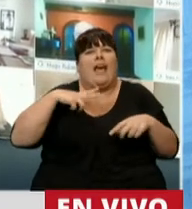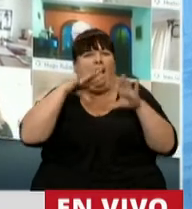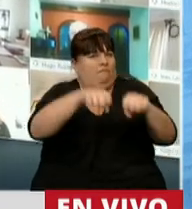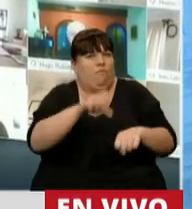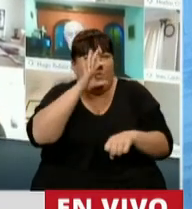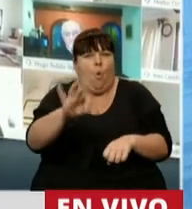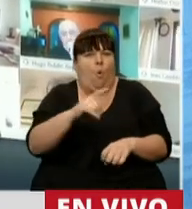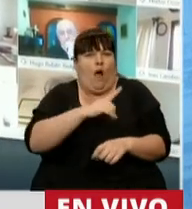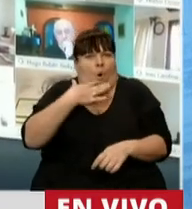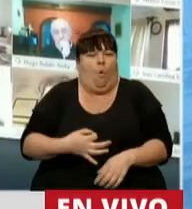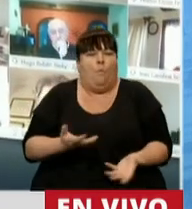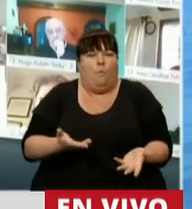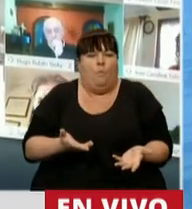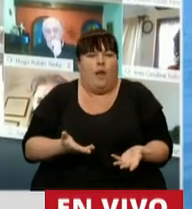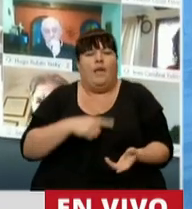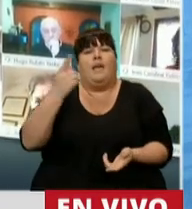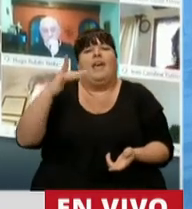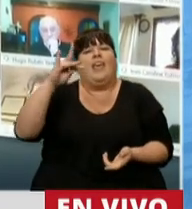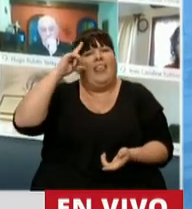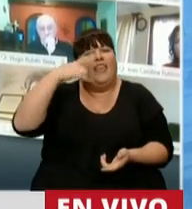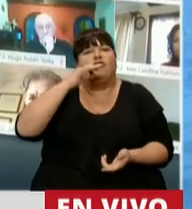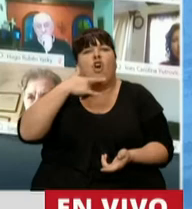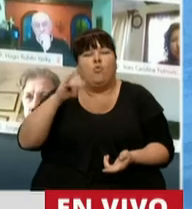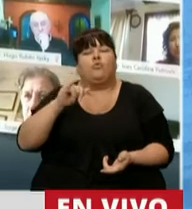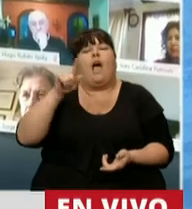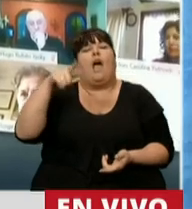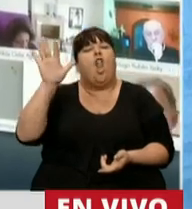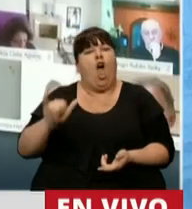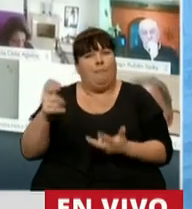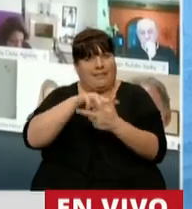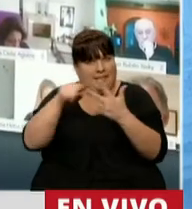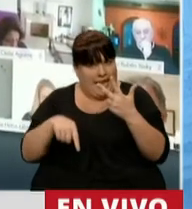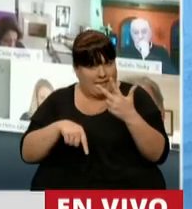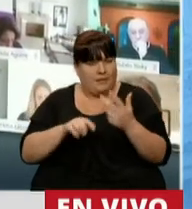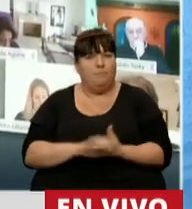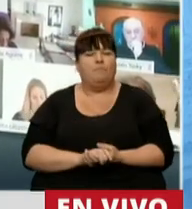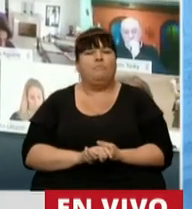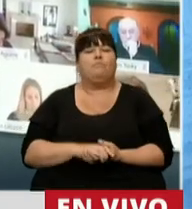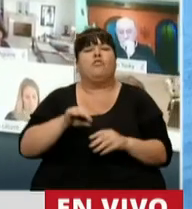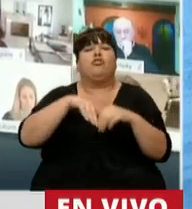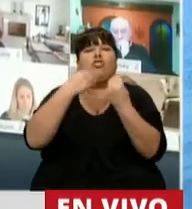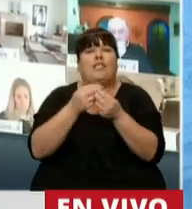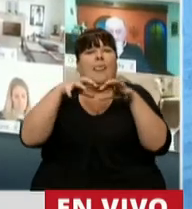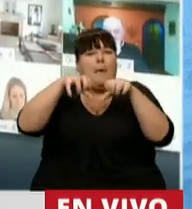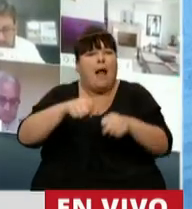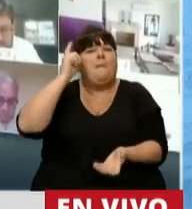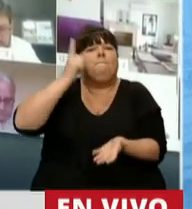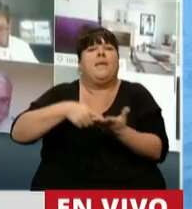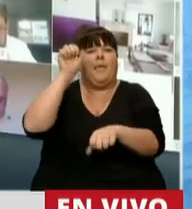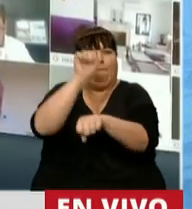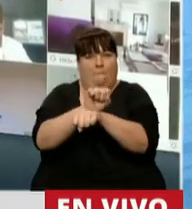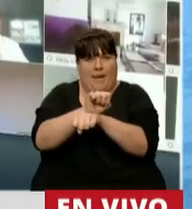ni tampoco nunca los ejecutaron. A Fabián de Sousa y a Cristóbal López. Elevaron la Cámara el monto del embargo y ordenó la